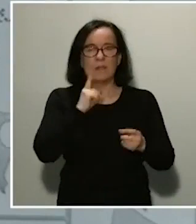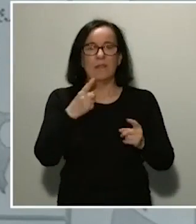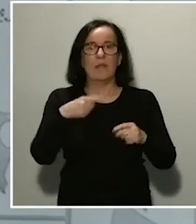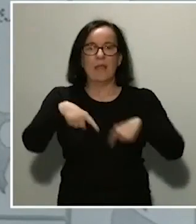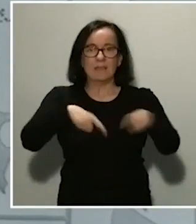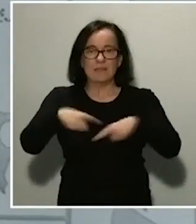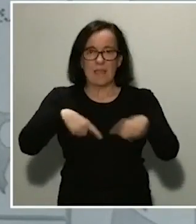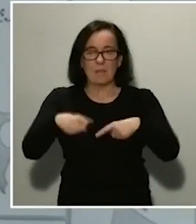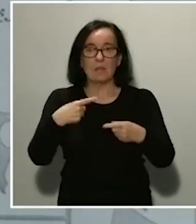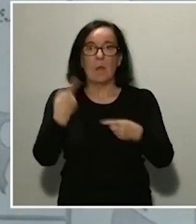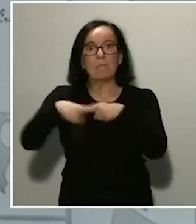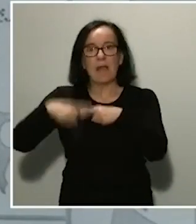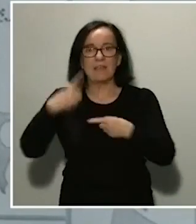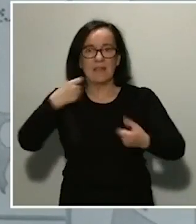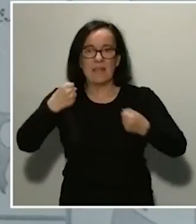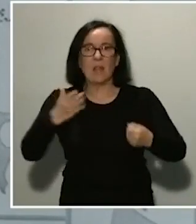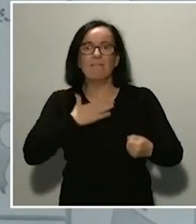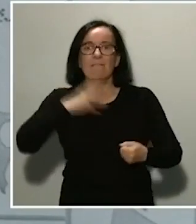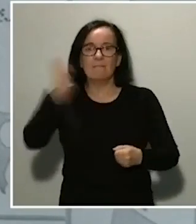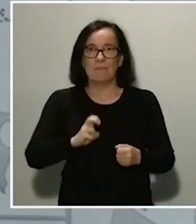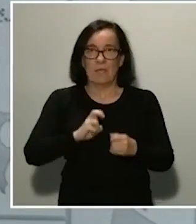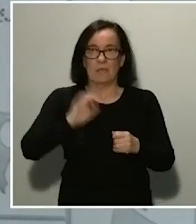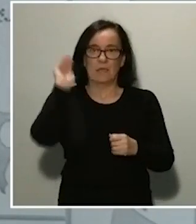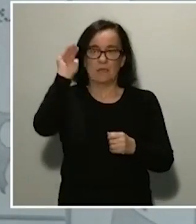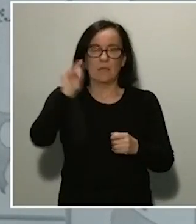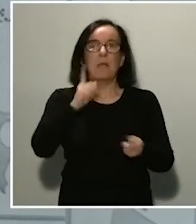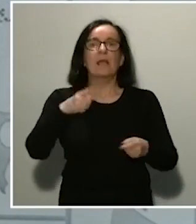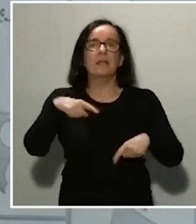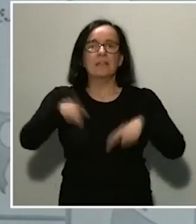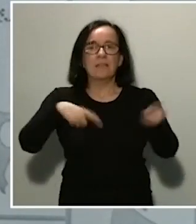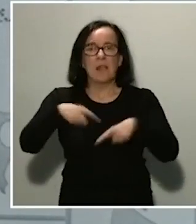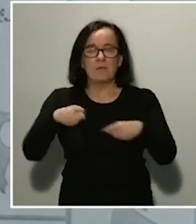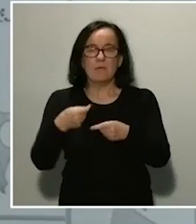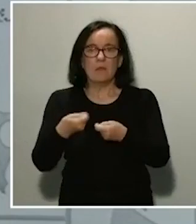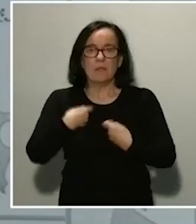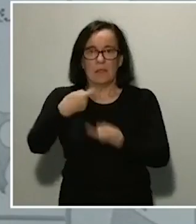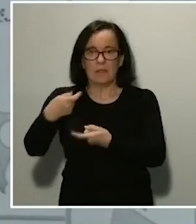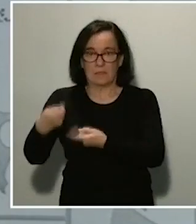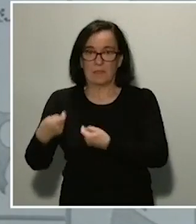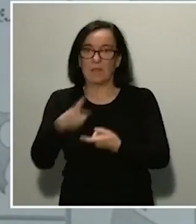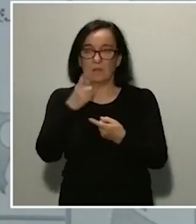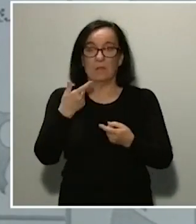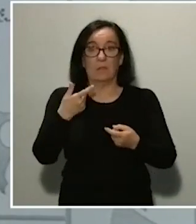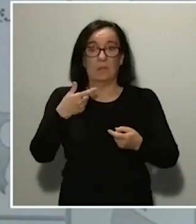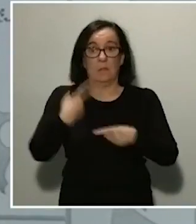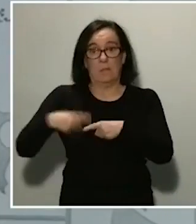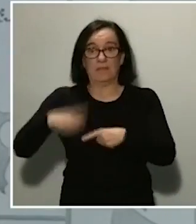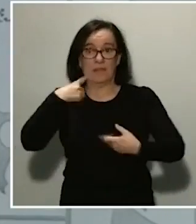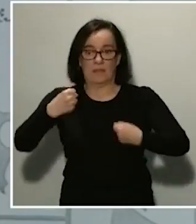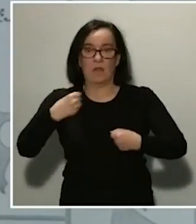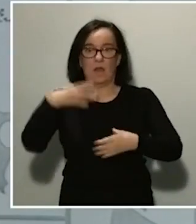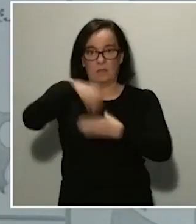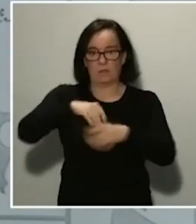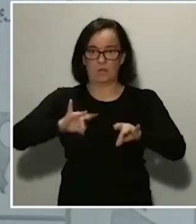material sanitario procedente del extranjero, para el transporte y distribución del material sanitario dentro del territorio nacional,